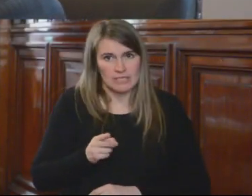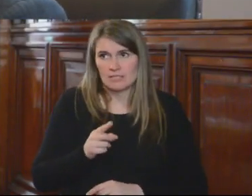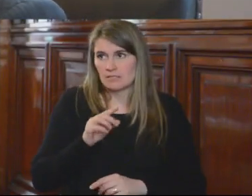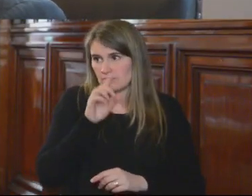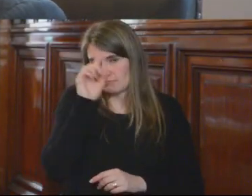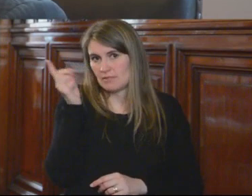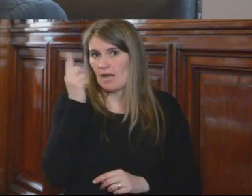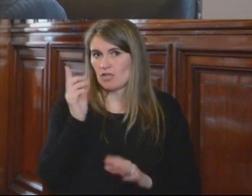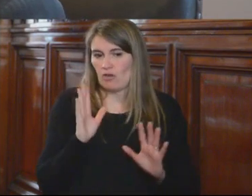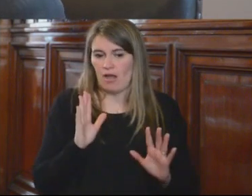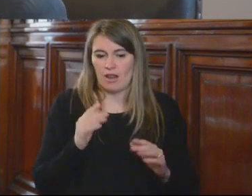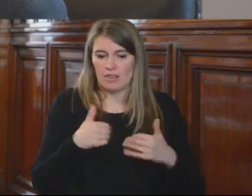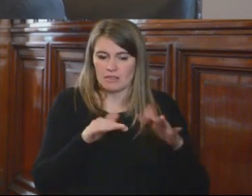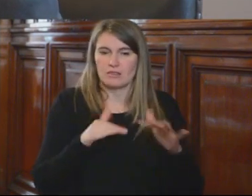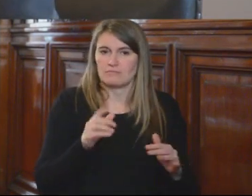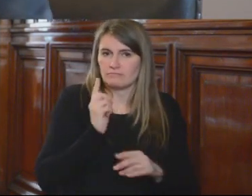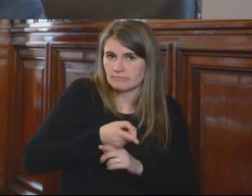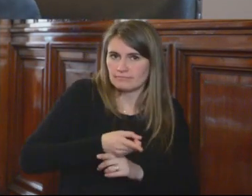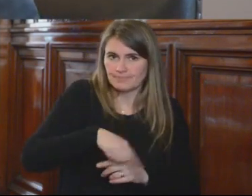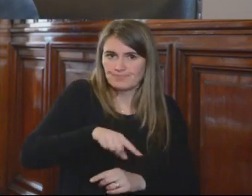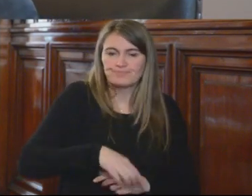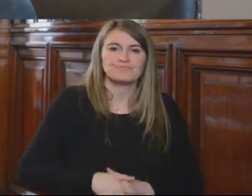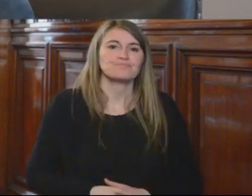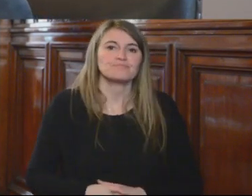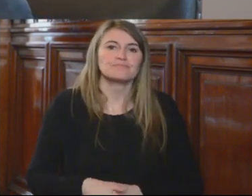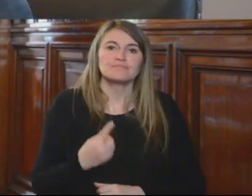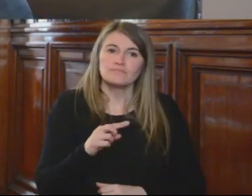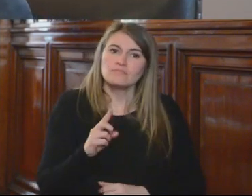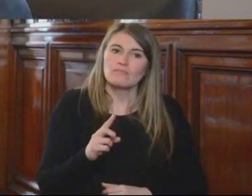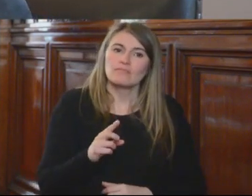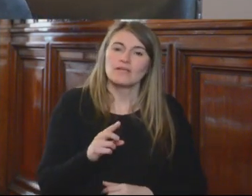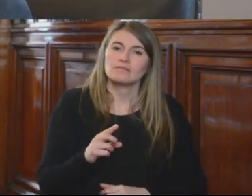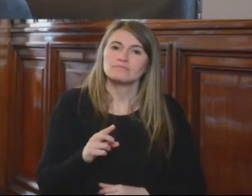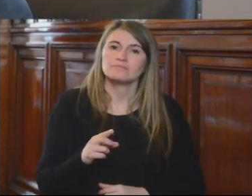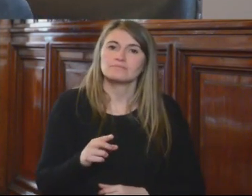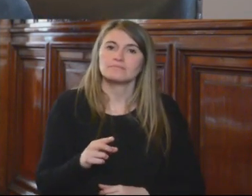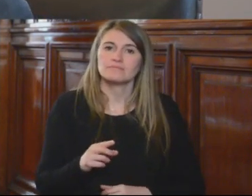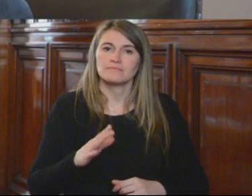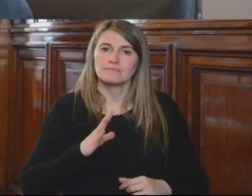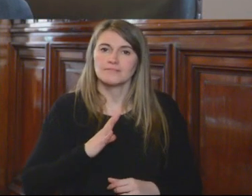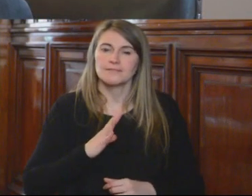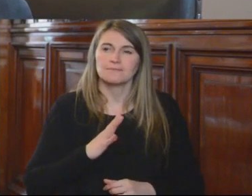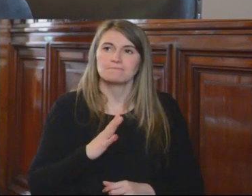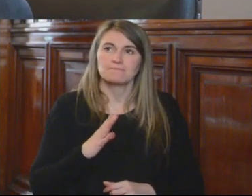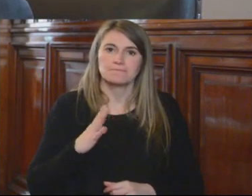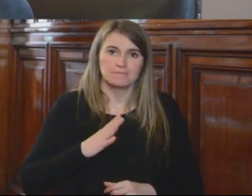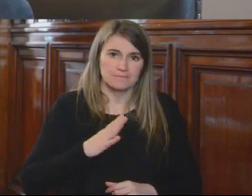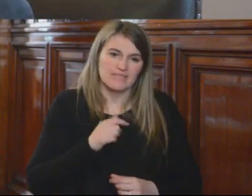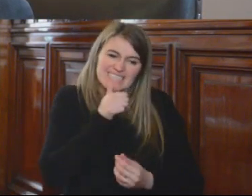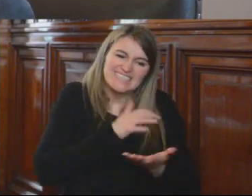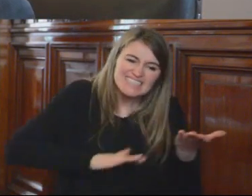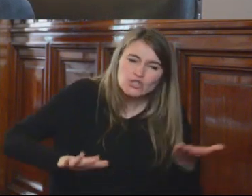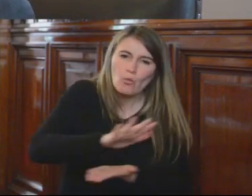ejercerlo. Y que, en todo caso, cuando hay una situación